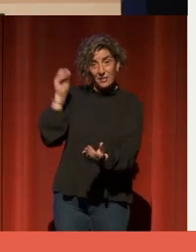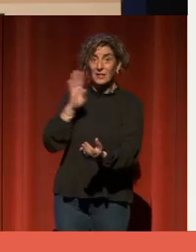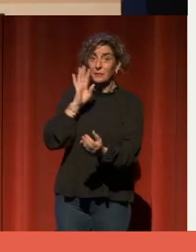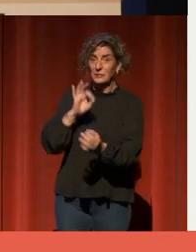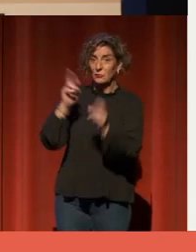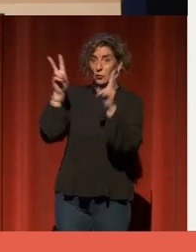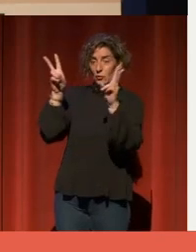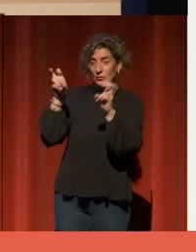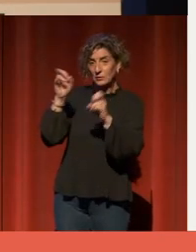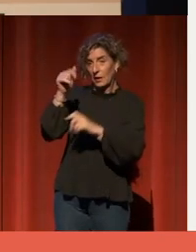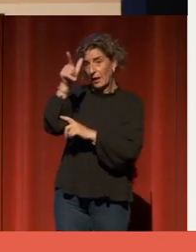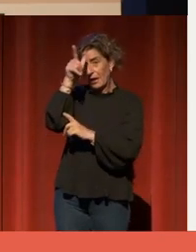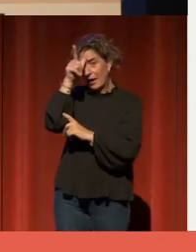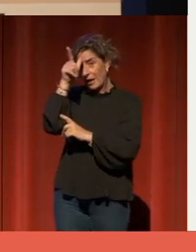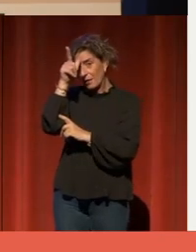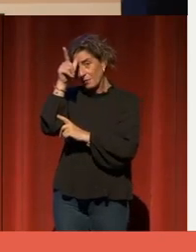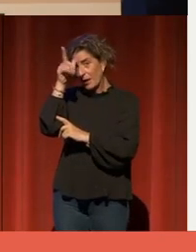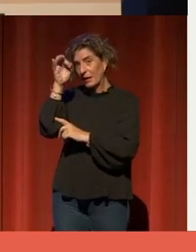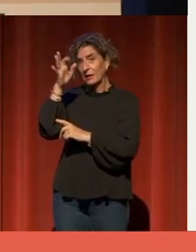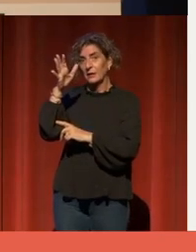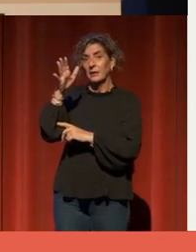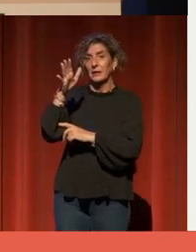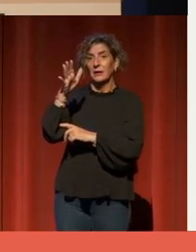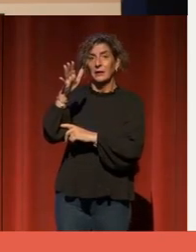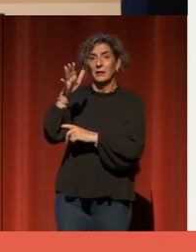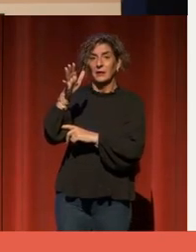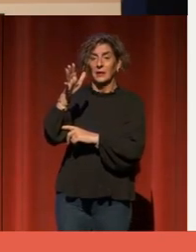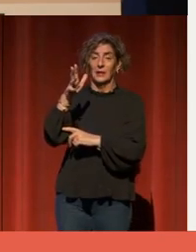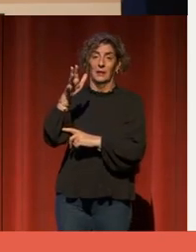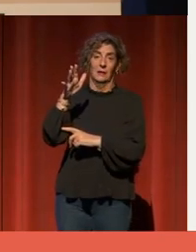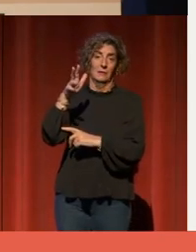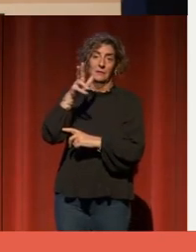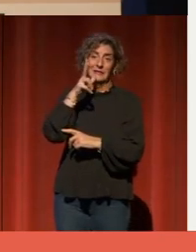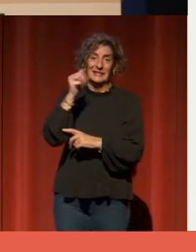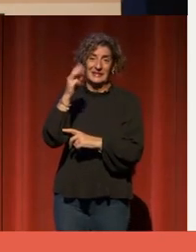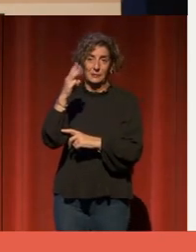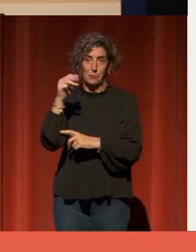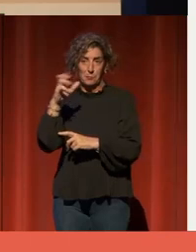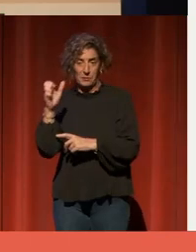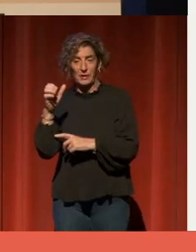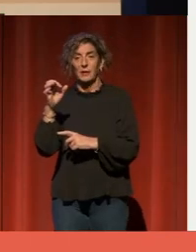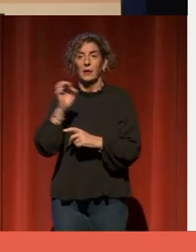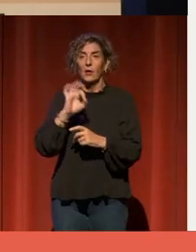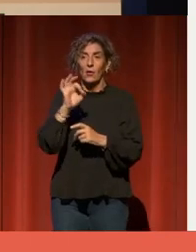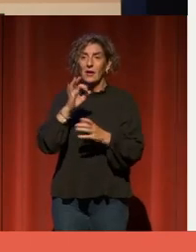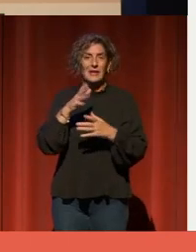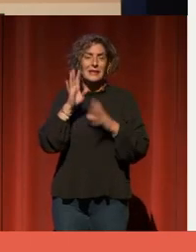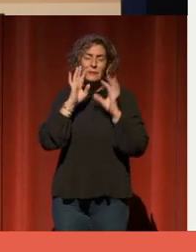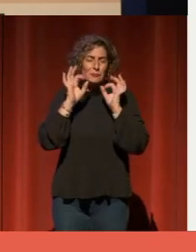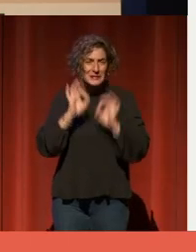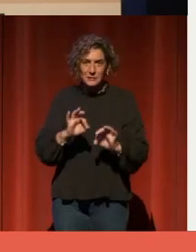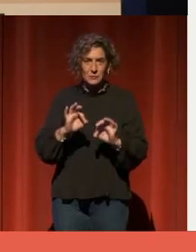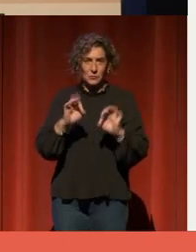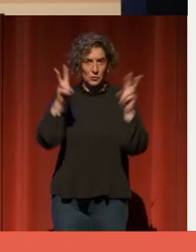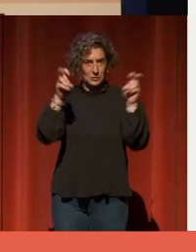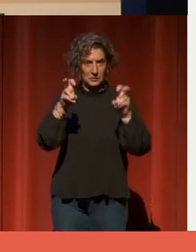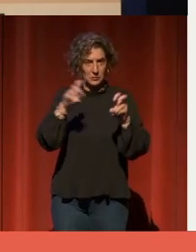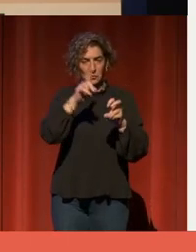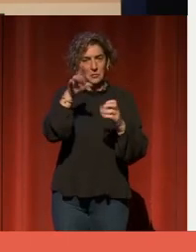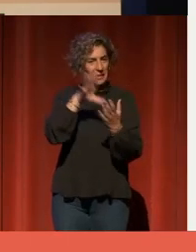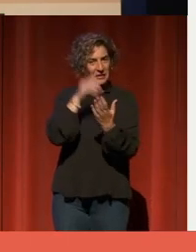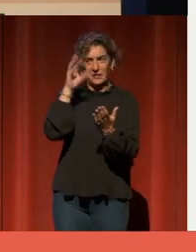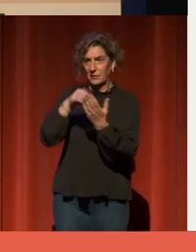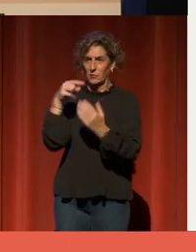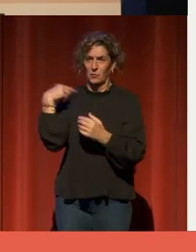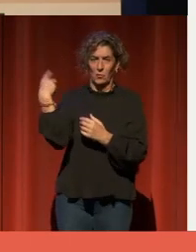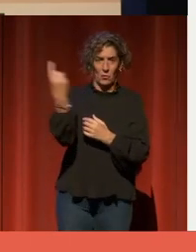una lituana, una chipriota o un finlandés. Es exactamente igual. Y no